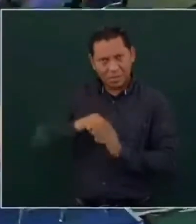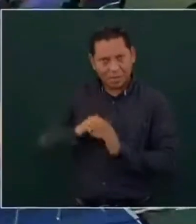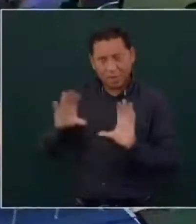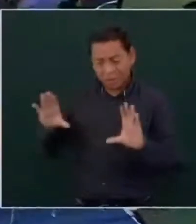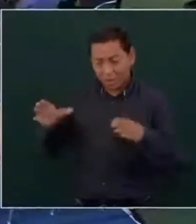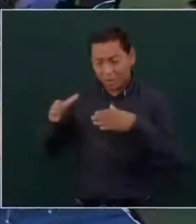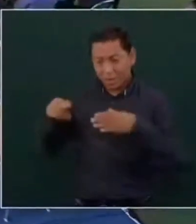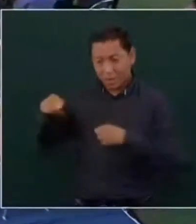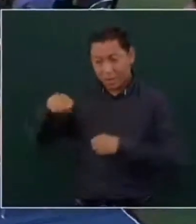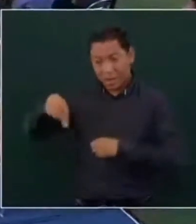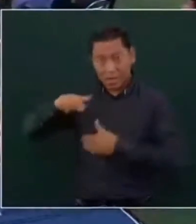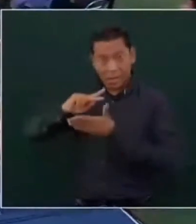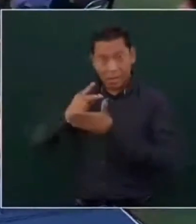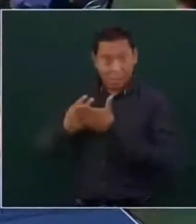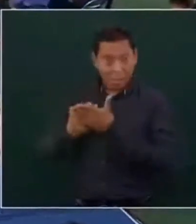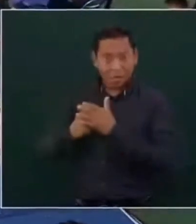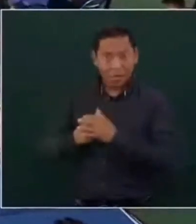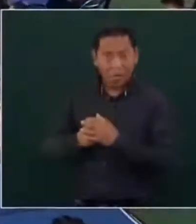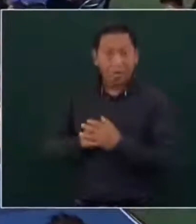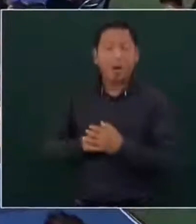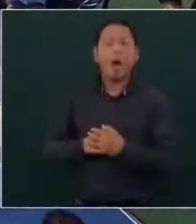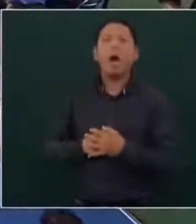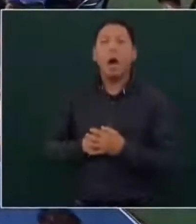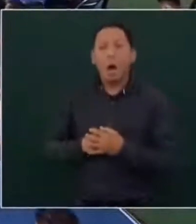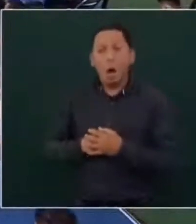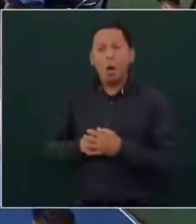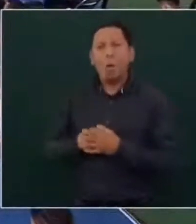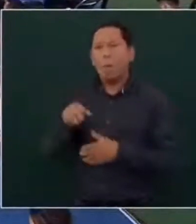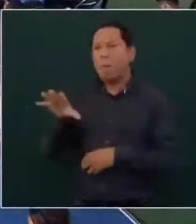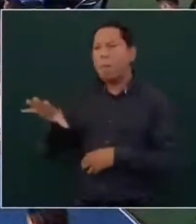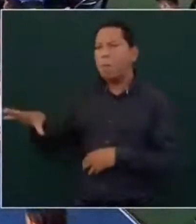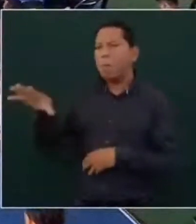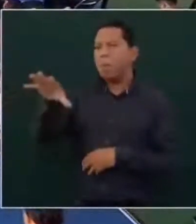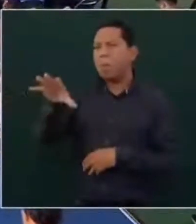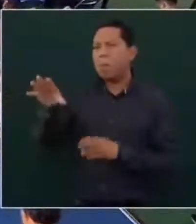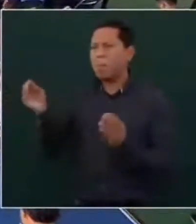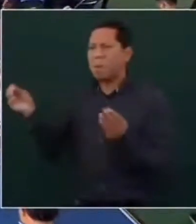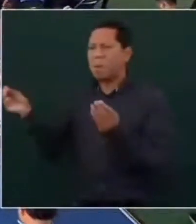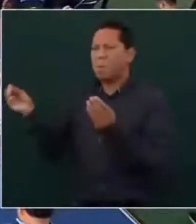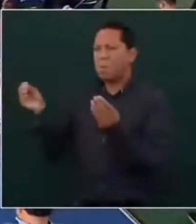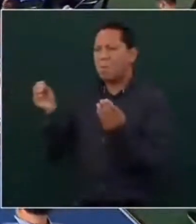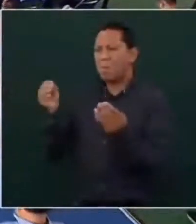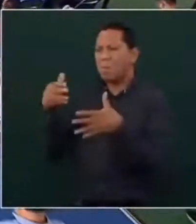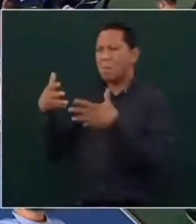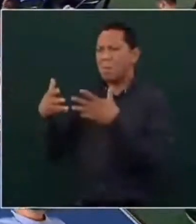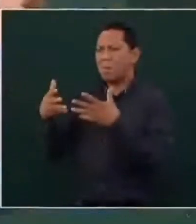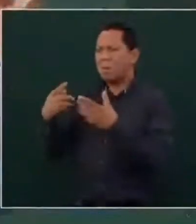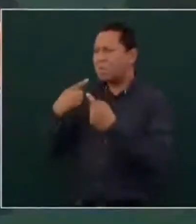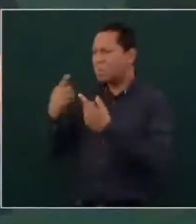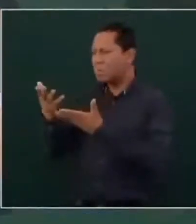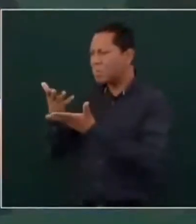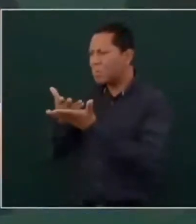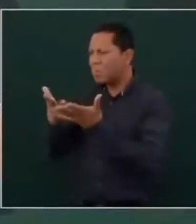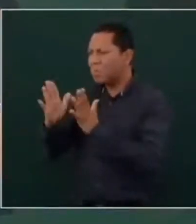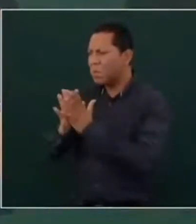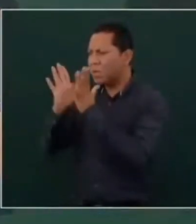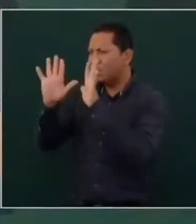de quienes estaban confrontados participan todos